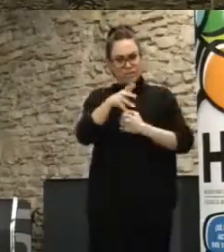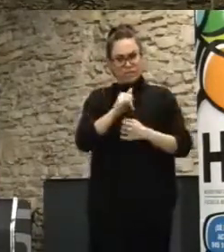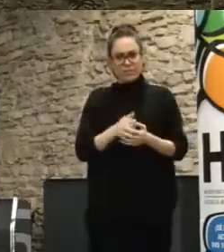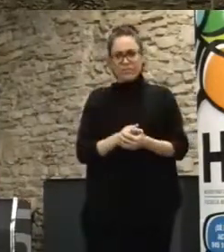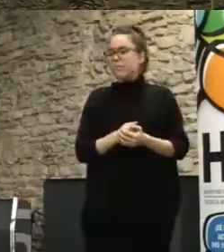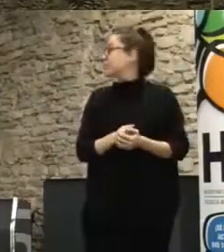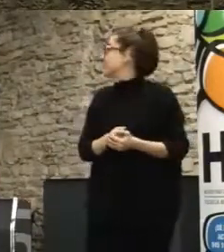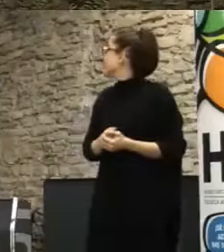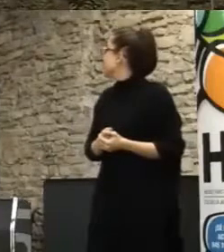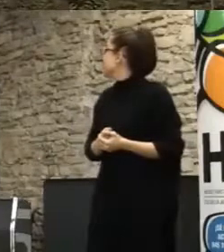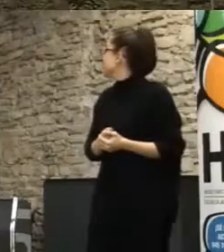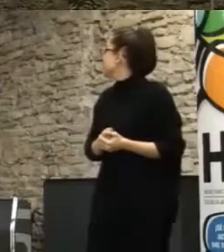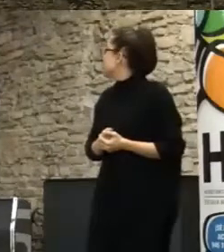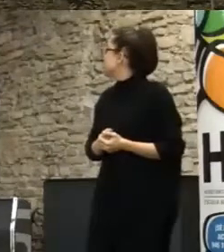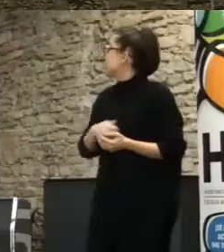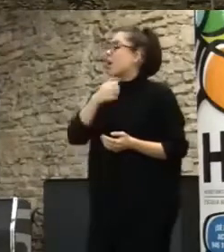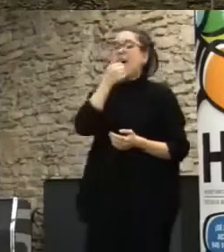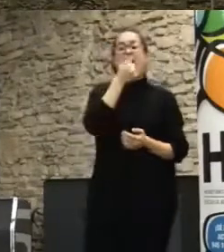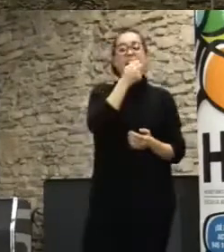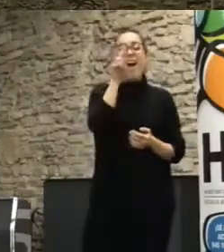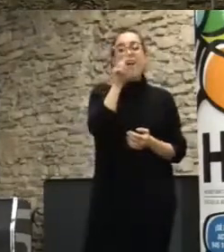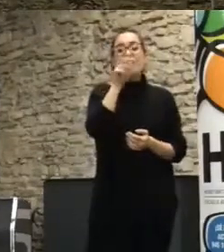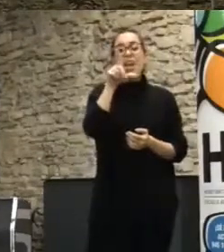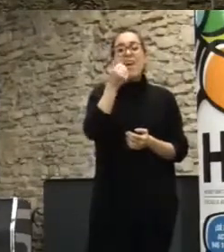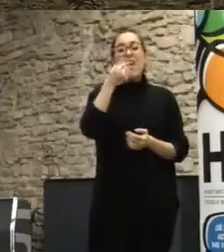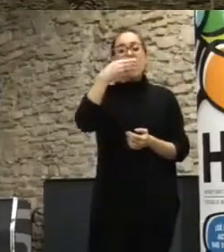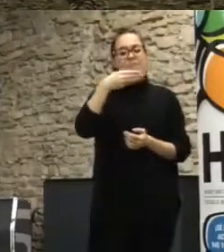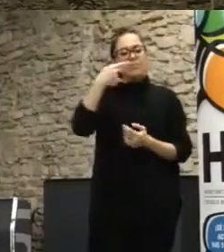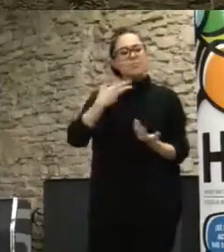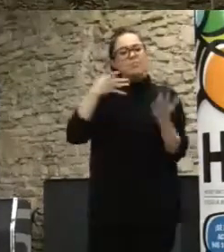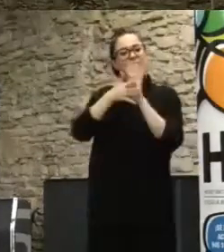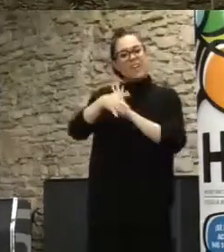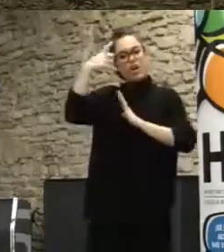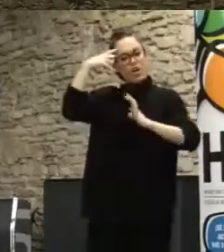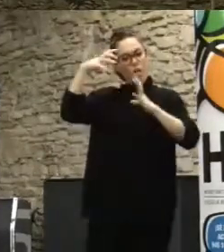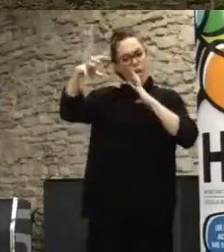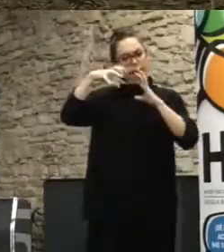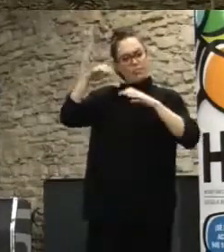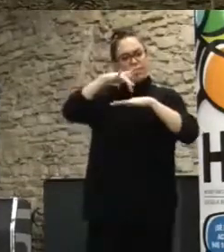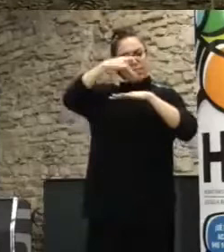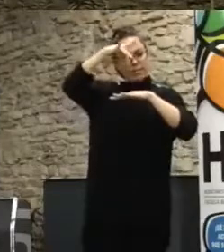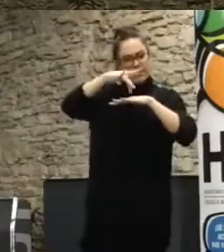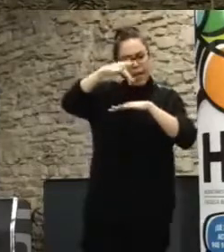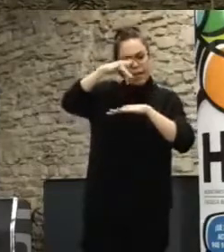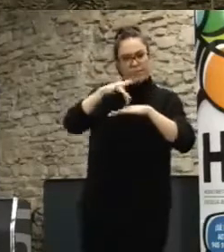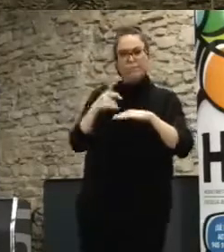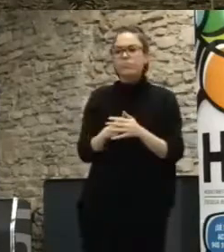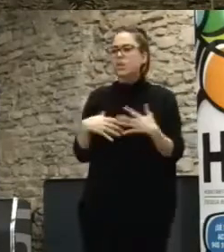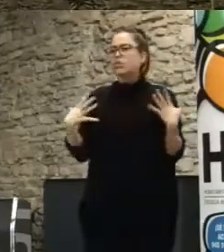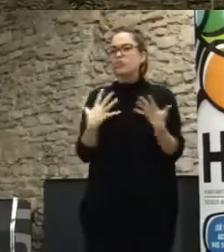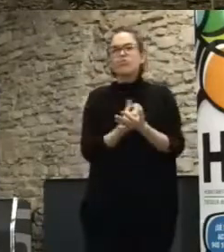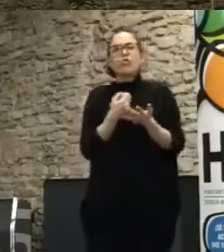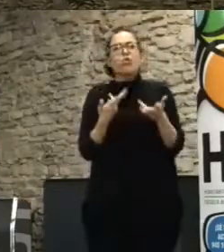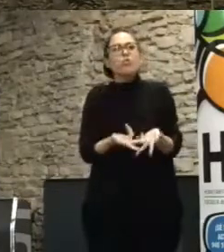tiene que ver con artes digitales, es el más artisteo vinculado digital. Aquí todo es software libre, todo